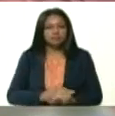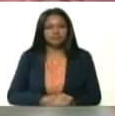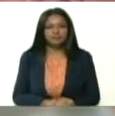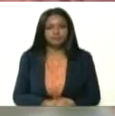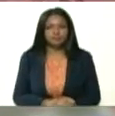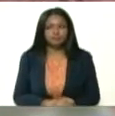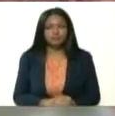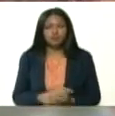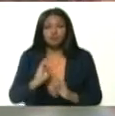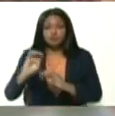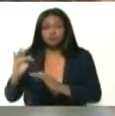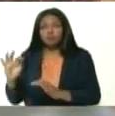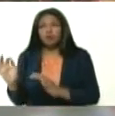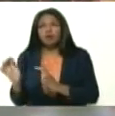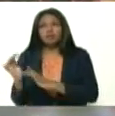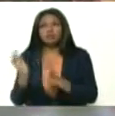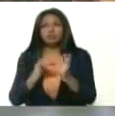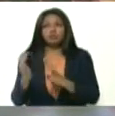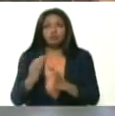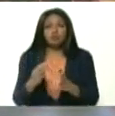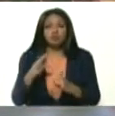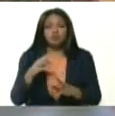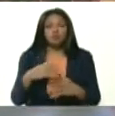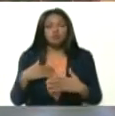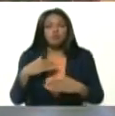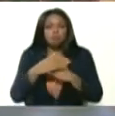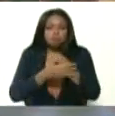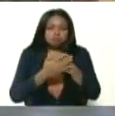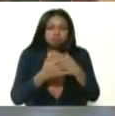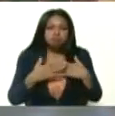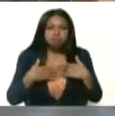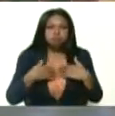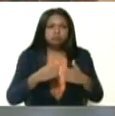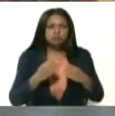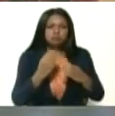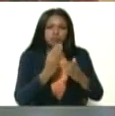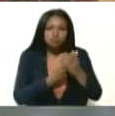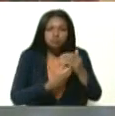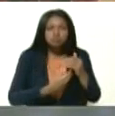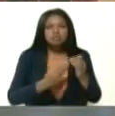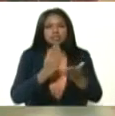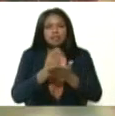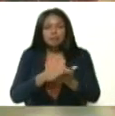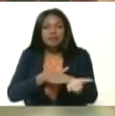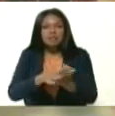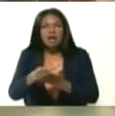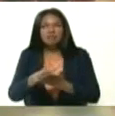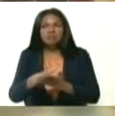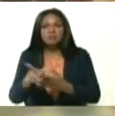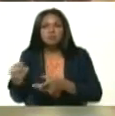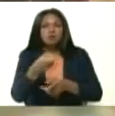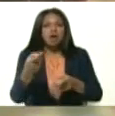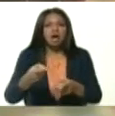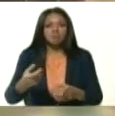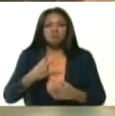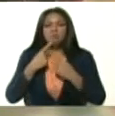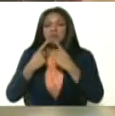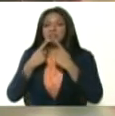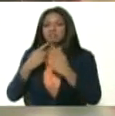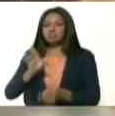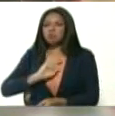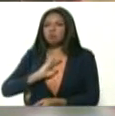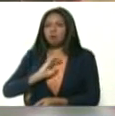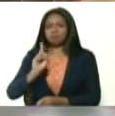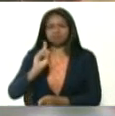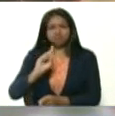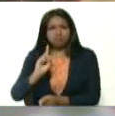Por eso Jesús cura siempre de manera gratuita. No busca nada para sí mismo, ni siquiera que